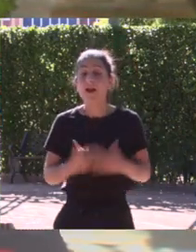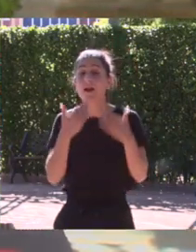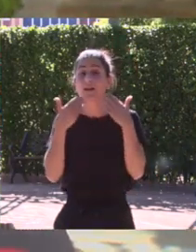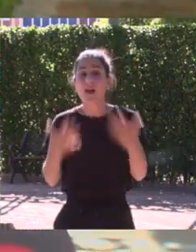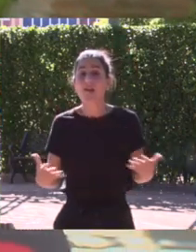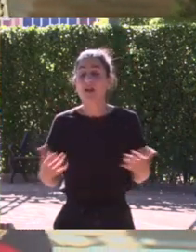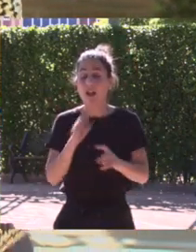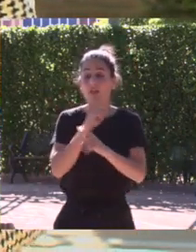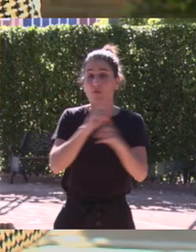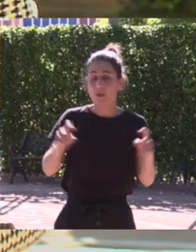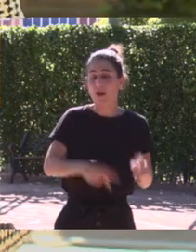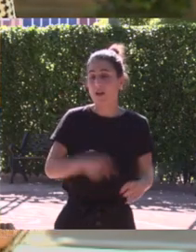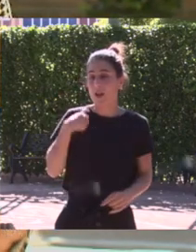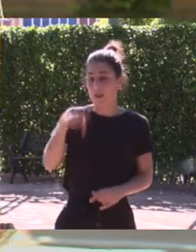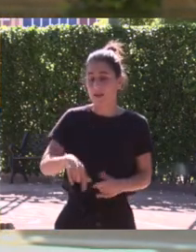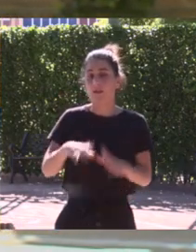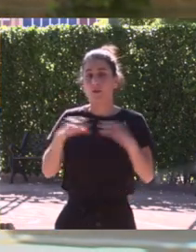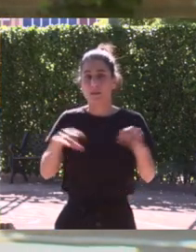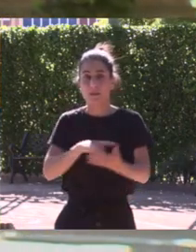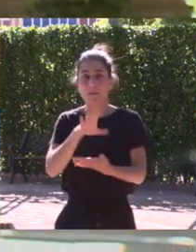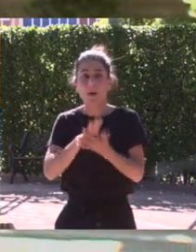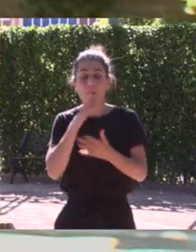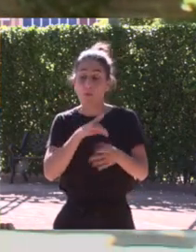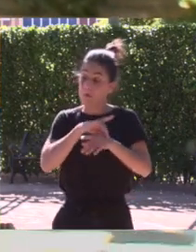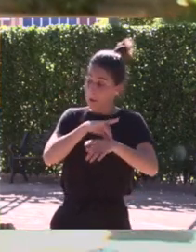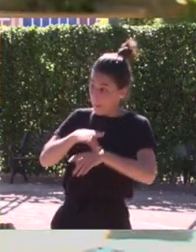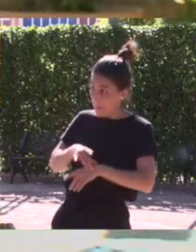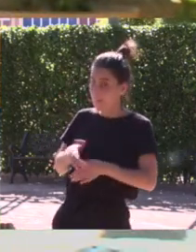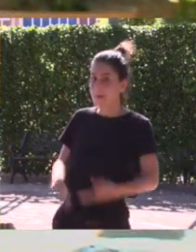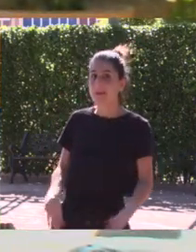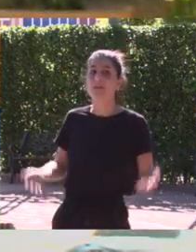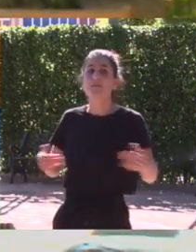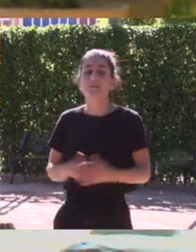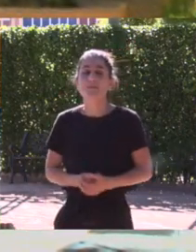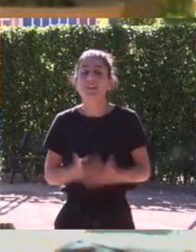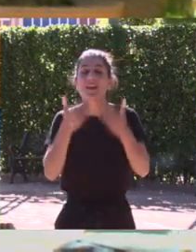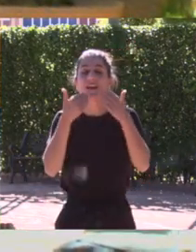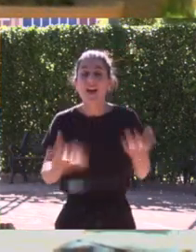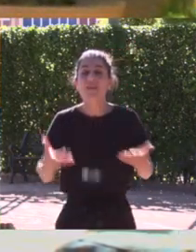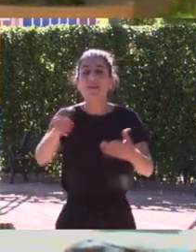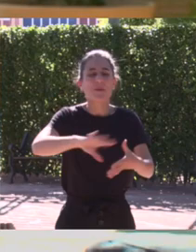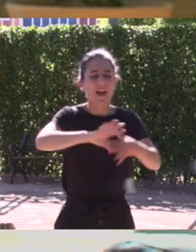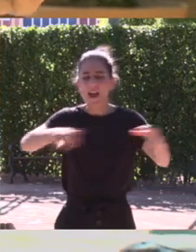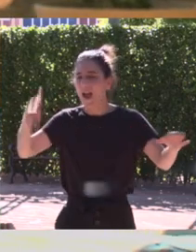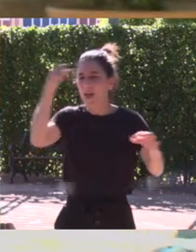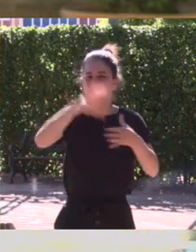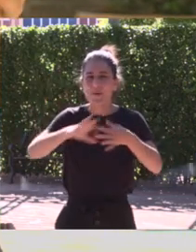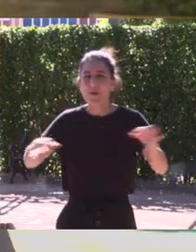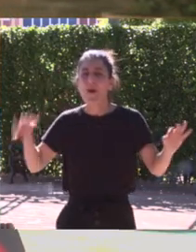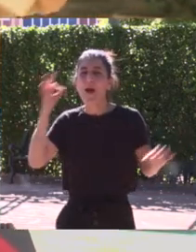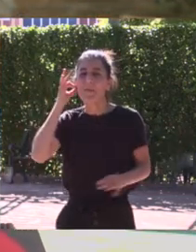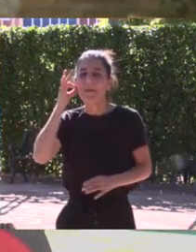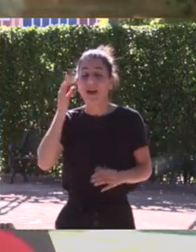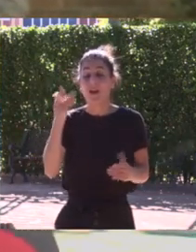Así que, gracias a la Fundación General de la Universidad de Málaga por esta invitación. Gracias a los amigos, las